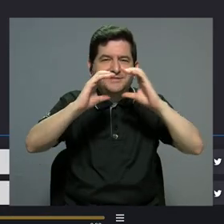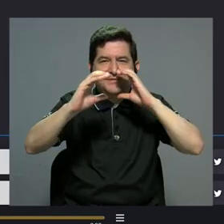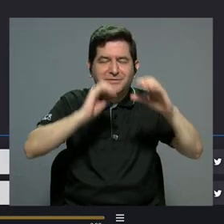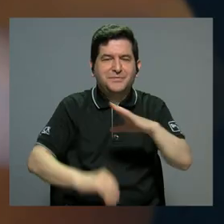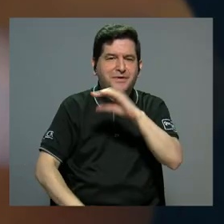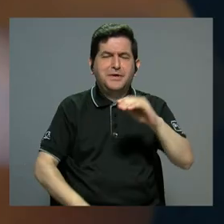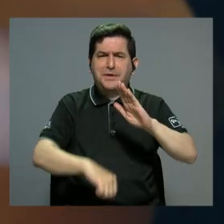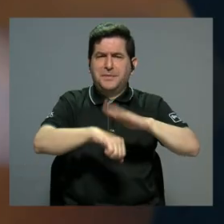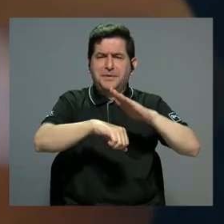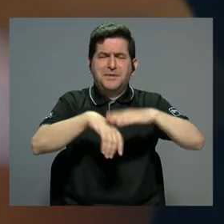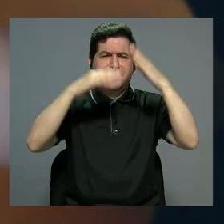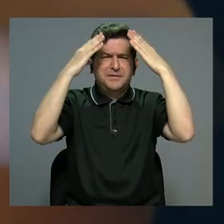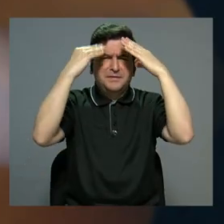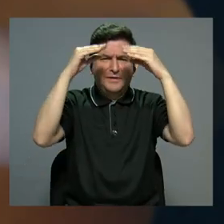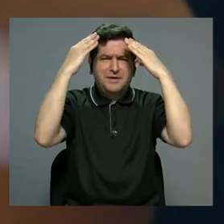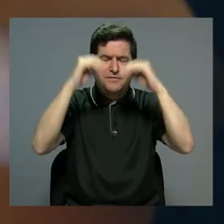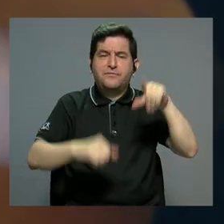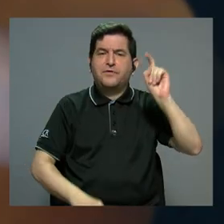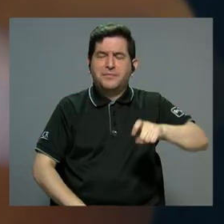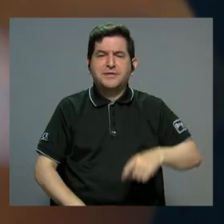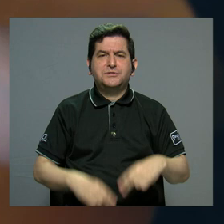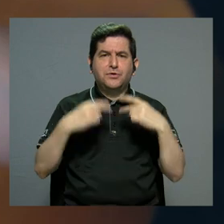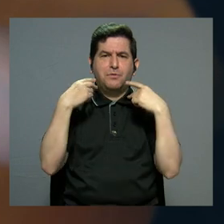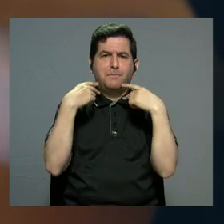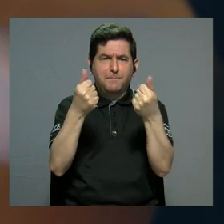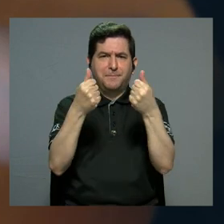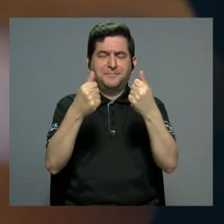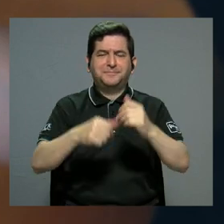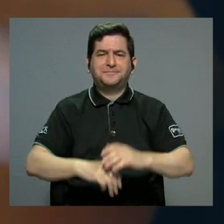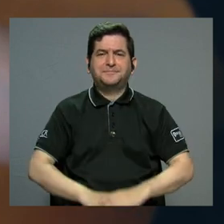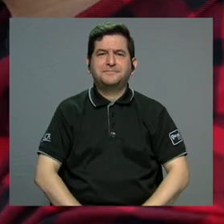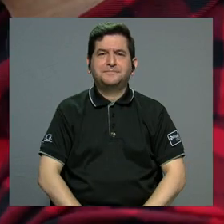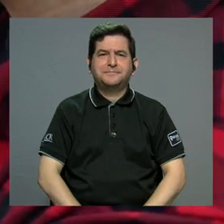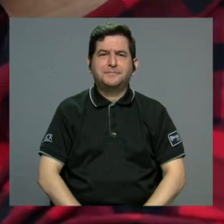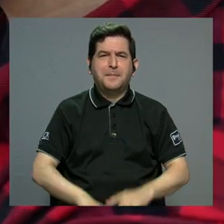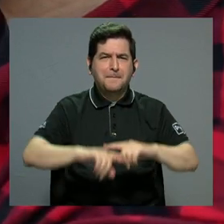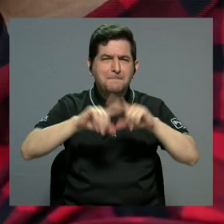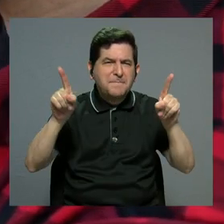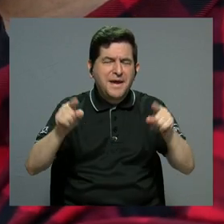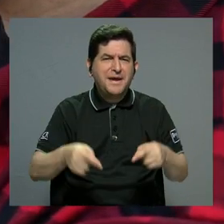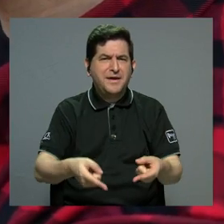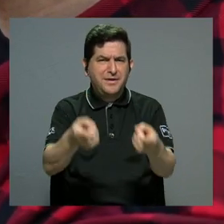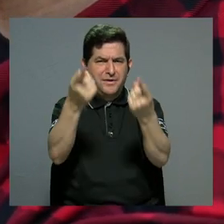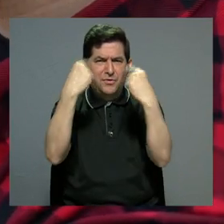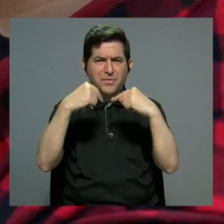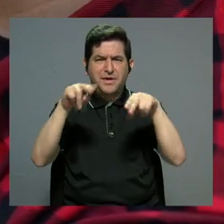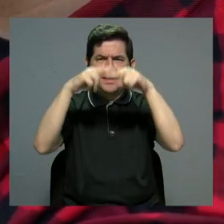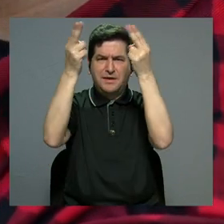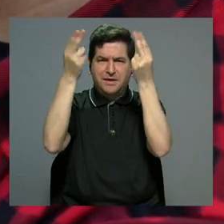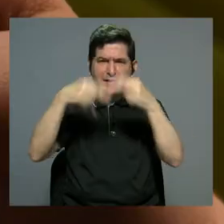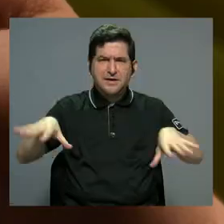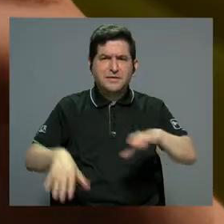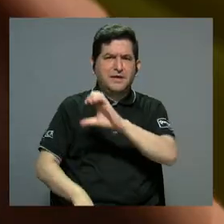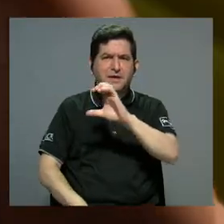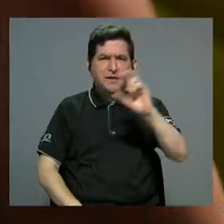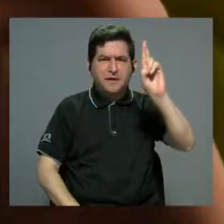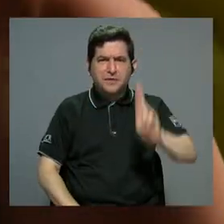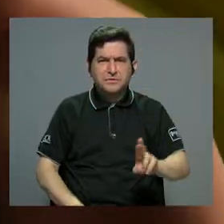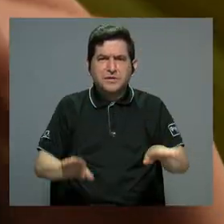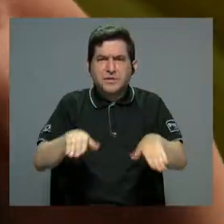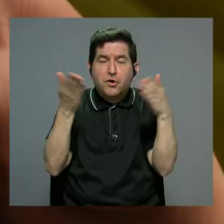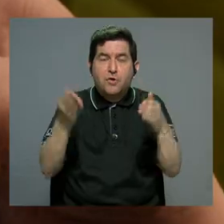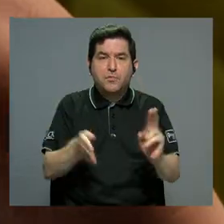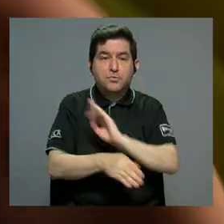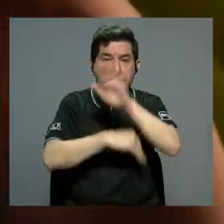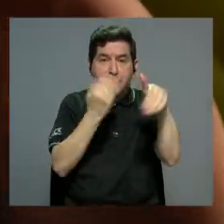comunicación y que brinda la información que se necesita de manera inmediata. ¿Pero cómo llegó internet a Costa Rica? La usamos